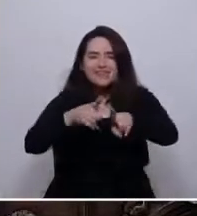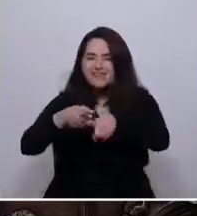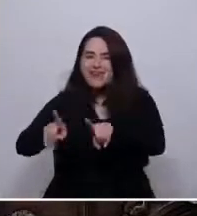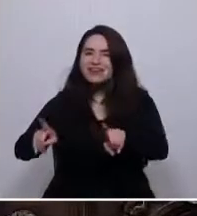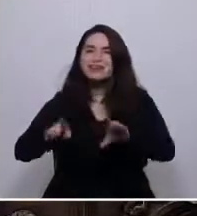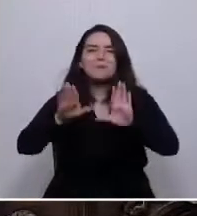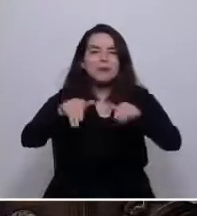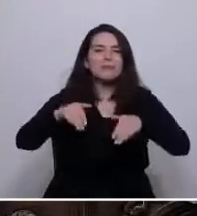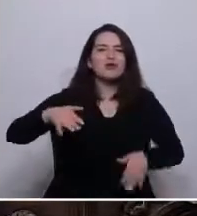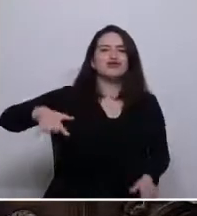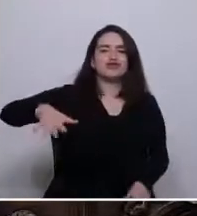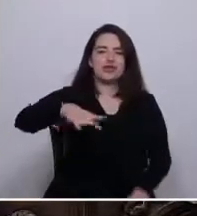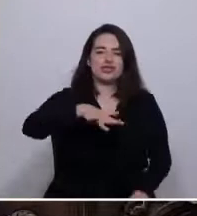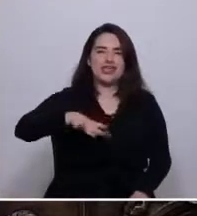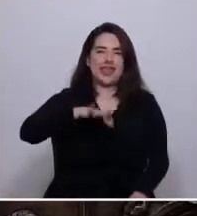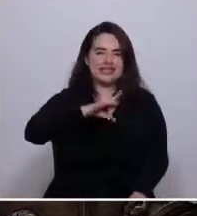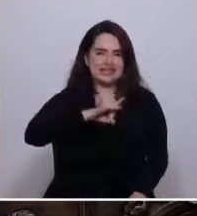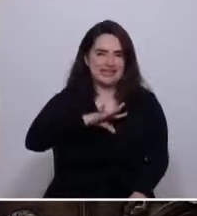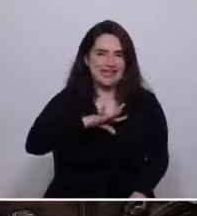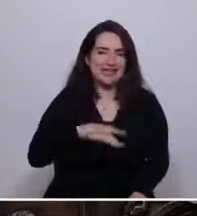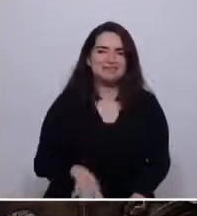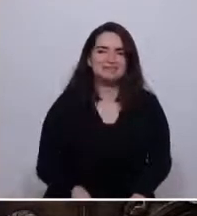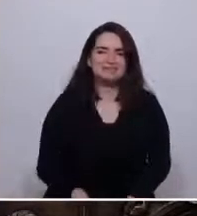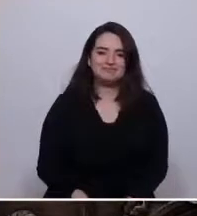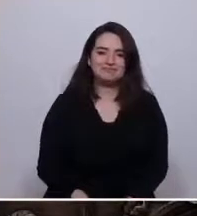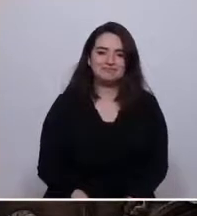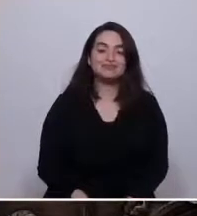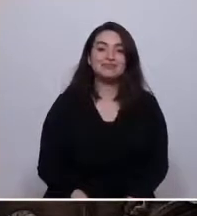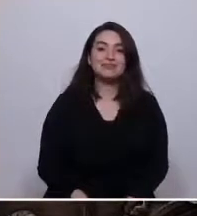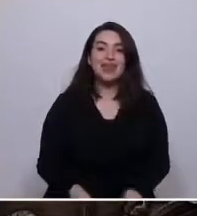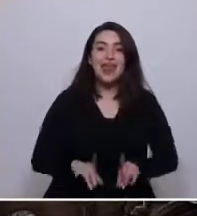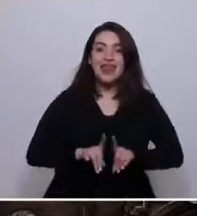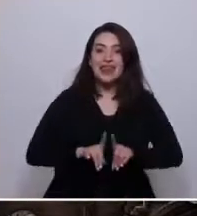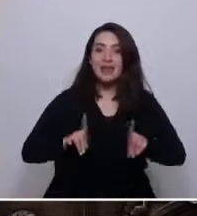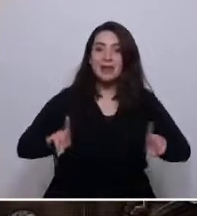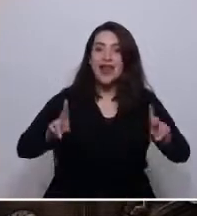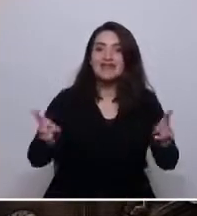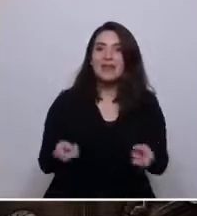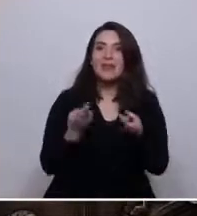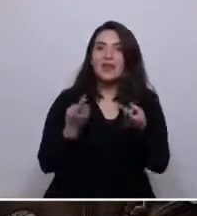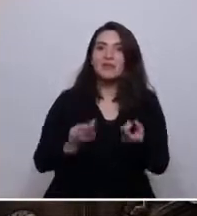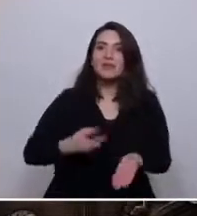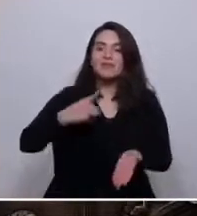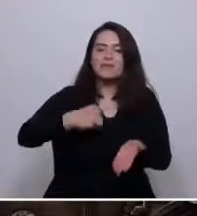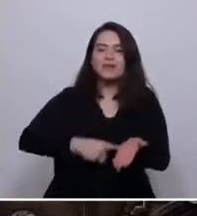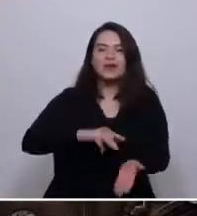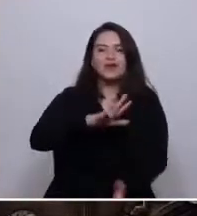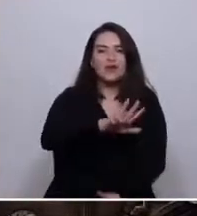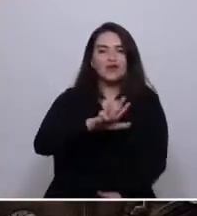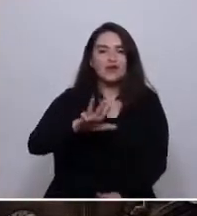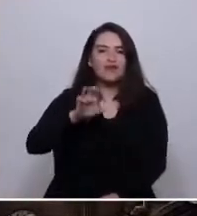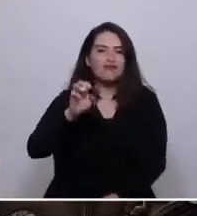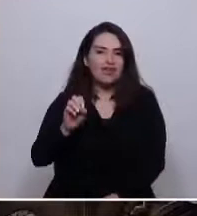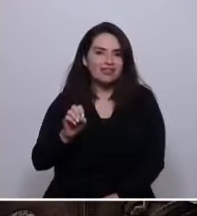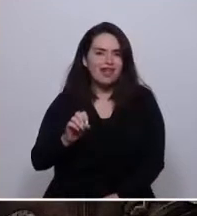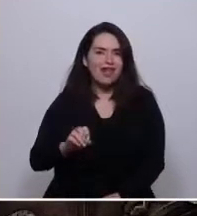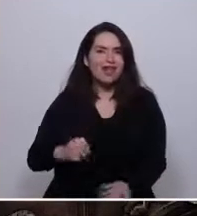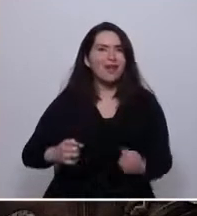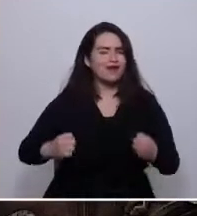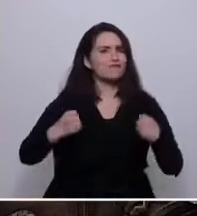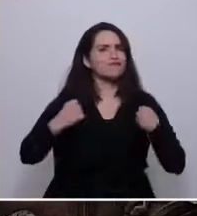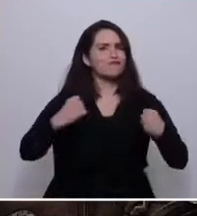sociedad chilena. Aún cuando la democracia que recuperamos en 1990 fue una fuertemente